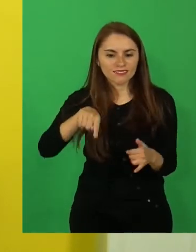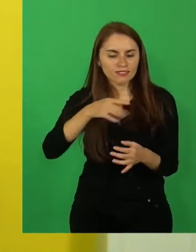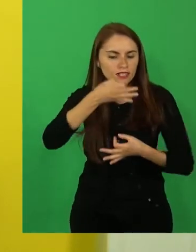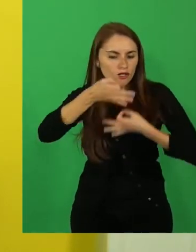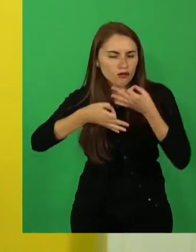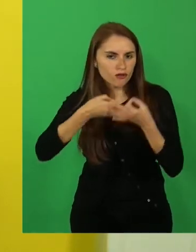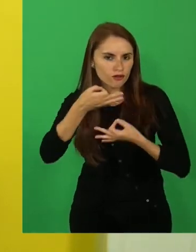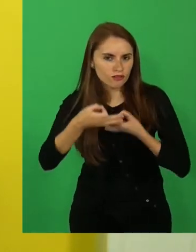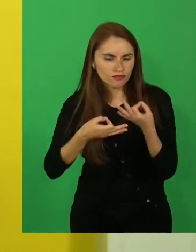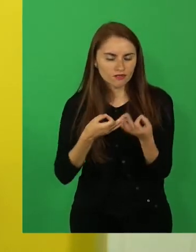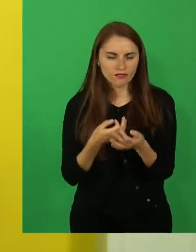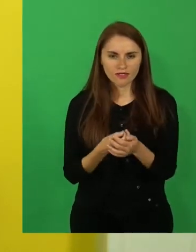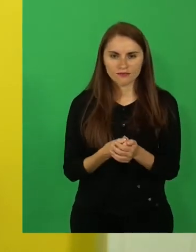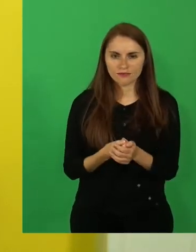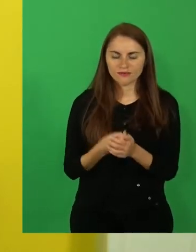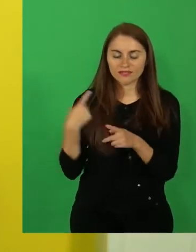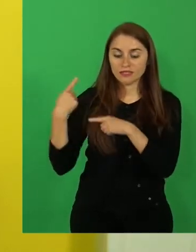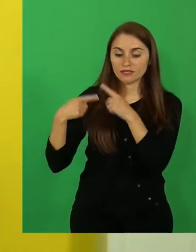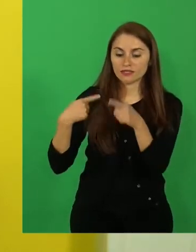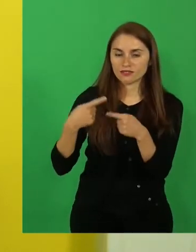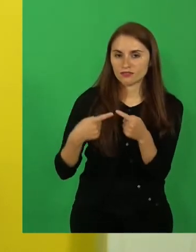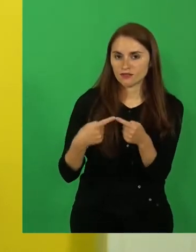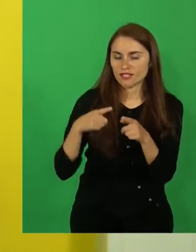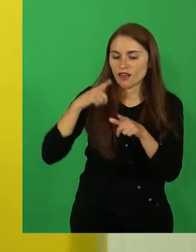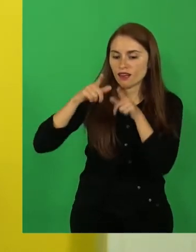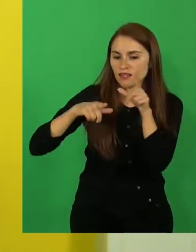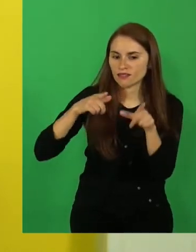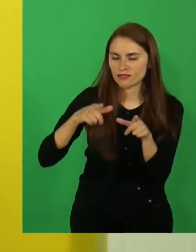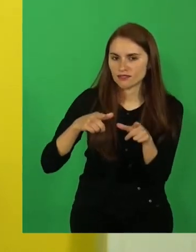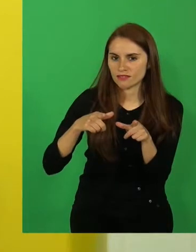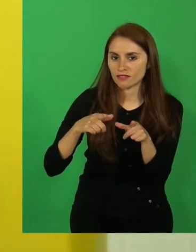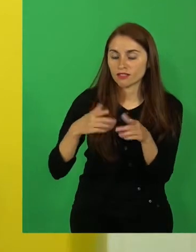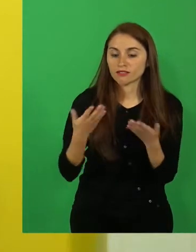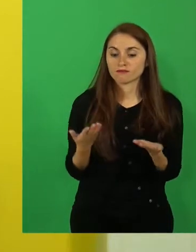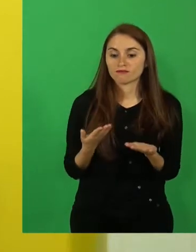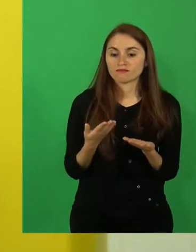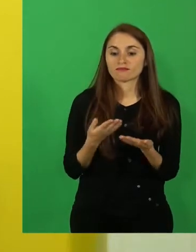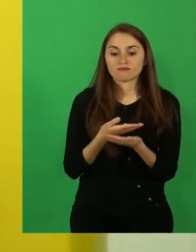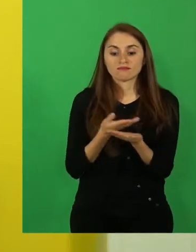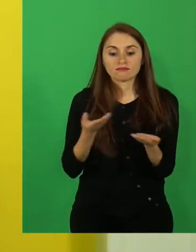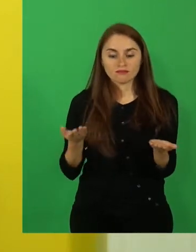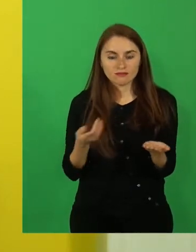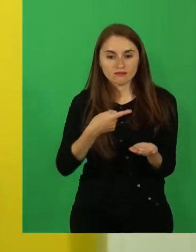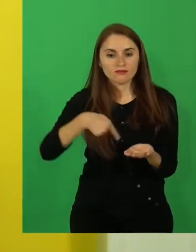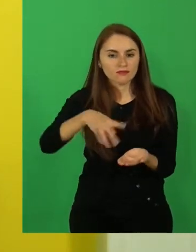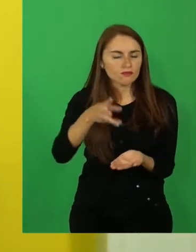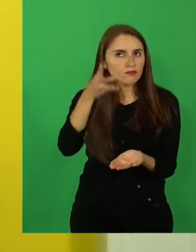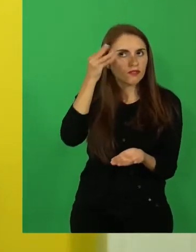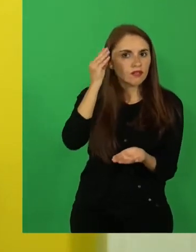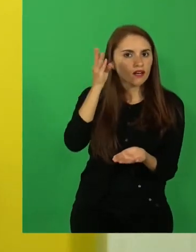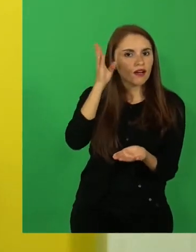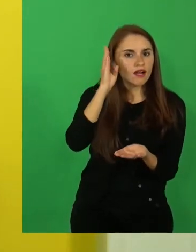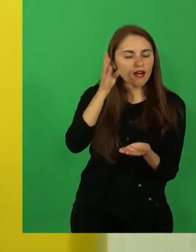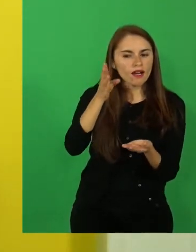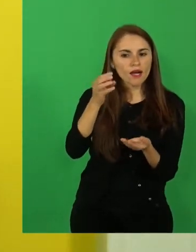leyendas. Y como iban pasando de voz en voz,